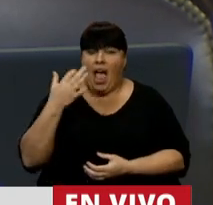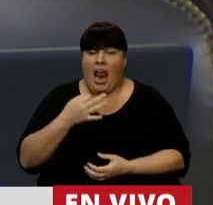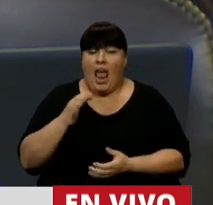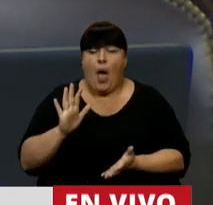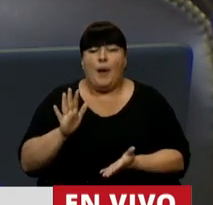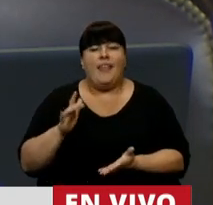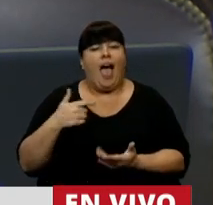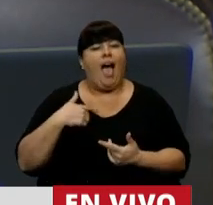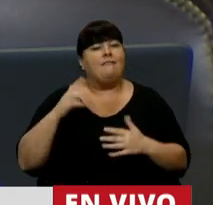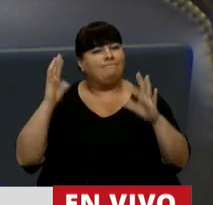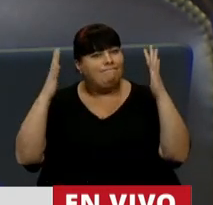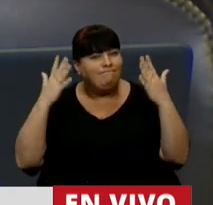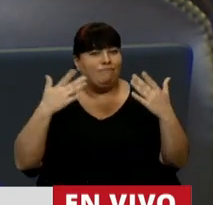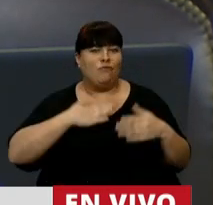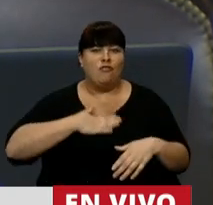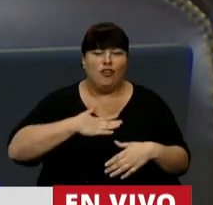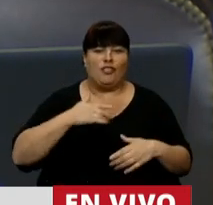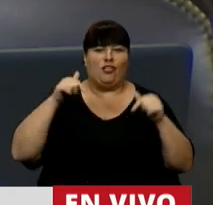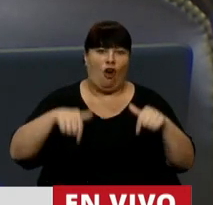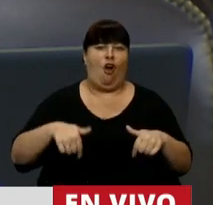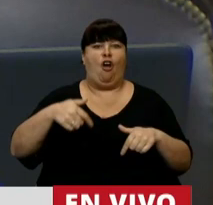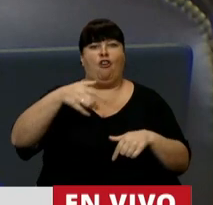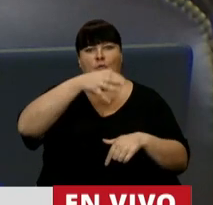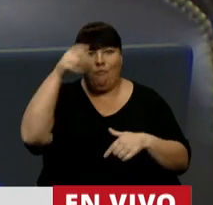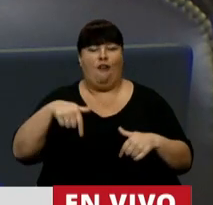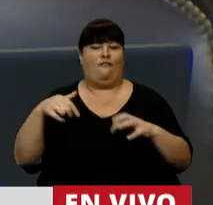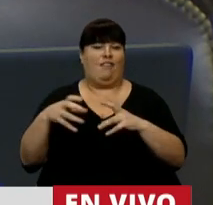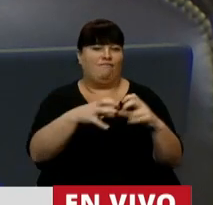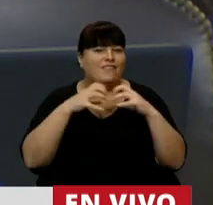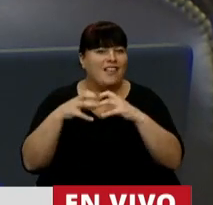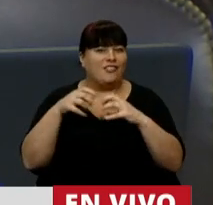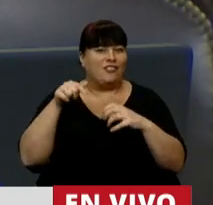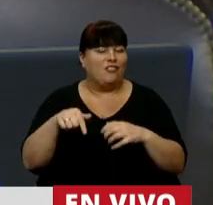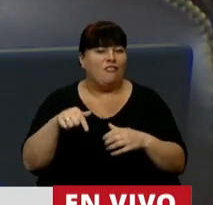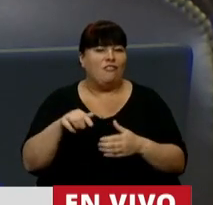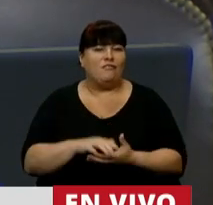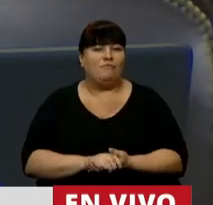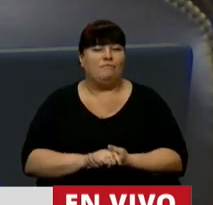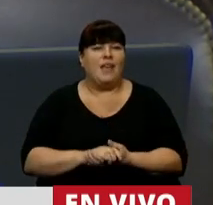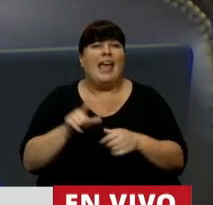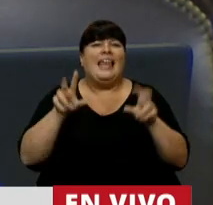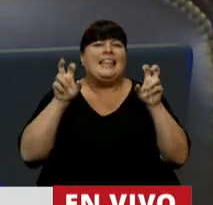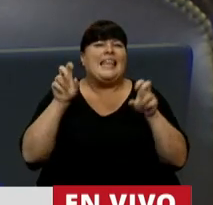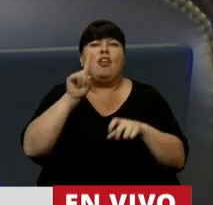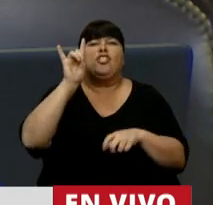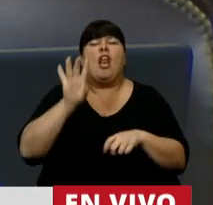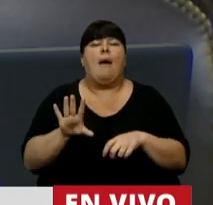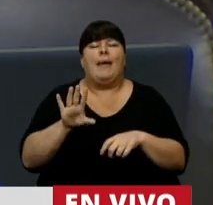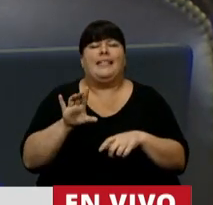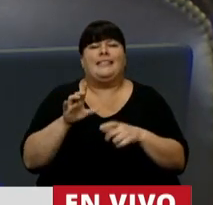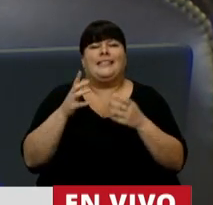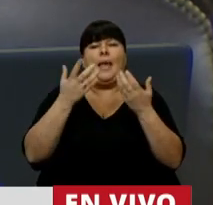festejamos, celebramos, que hoy podamos estar abordando no sólo este